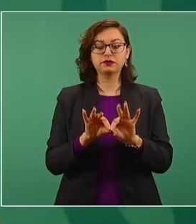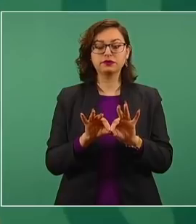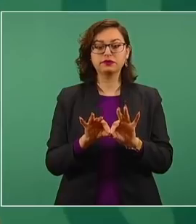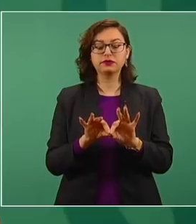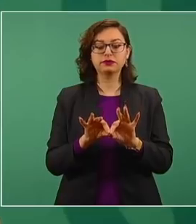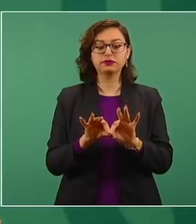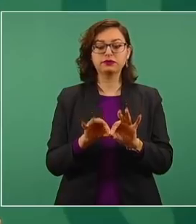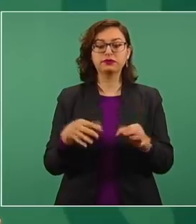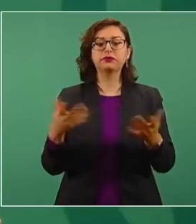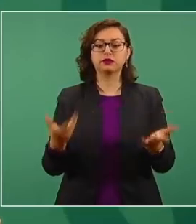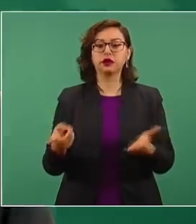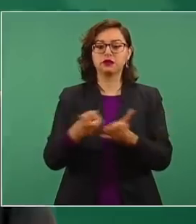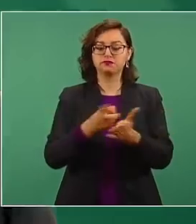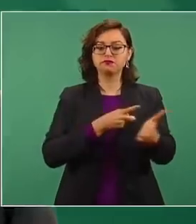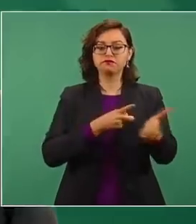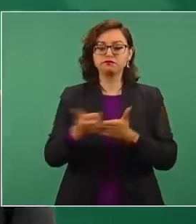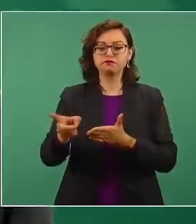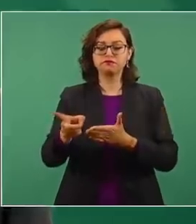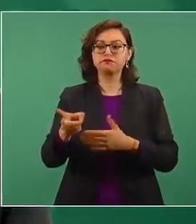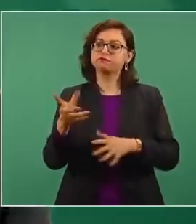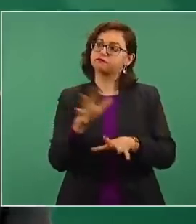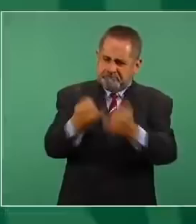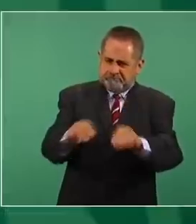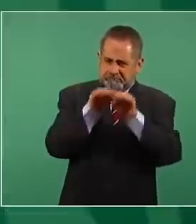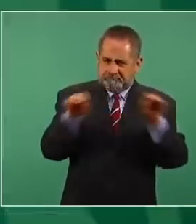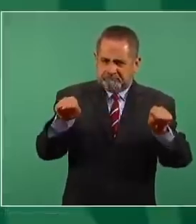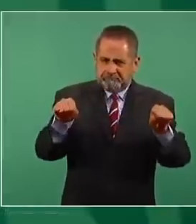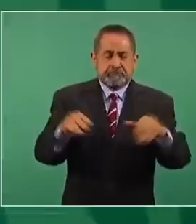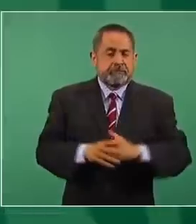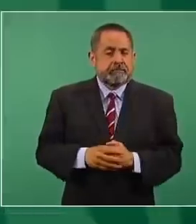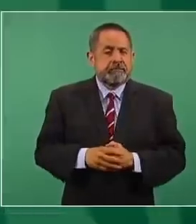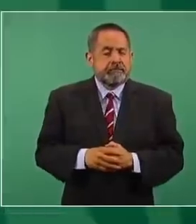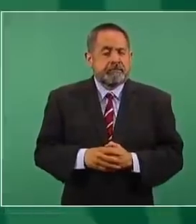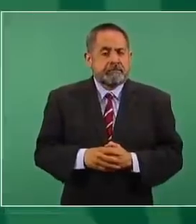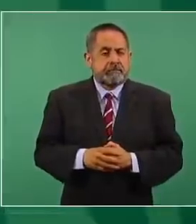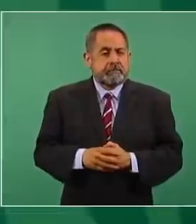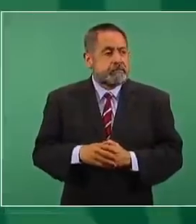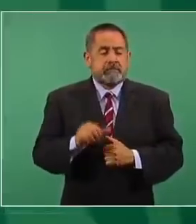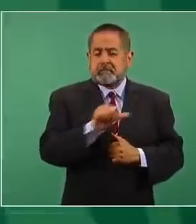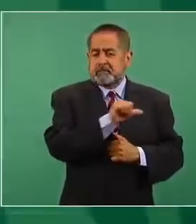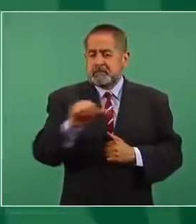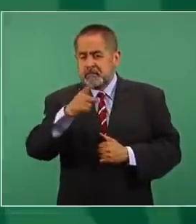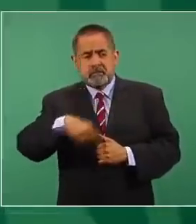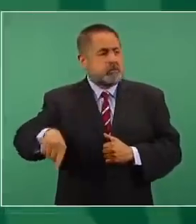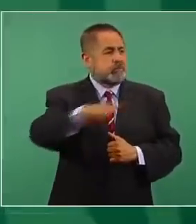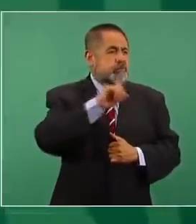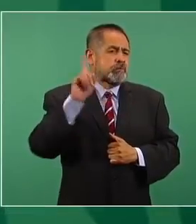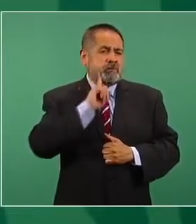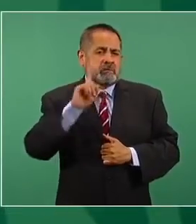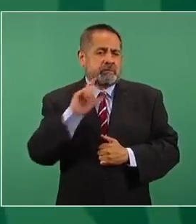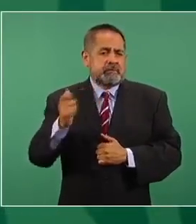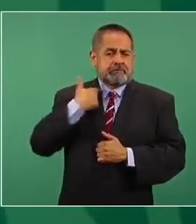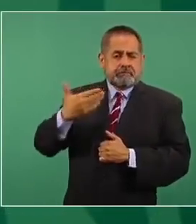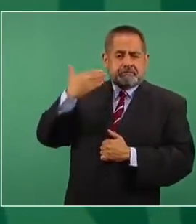con los derechos sociales. En honor a todas las mujeres que nos antecedieron en la